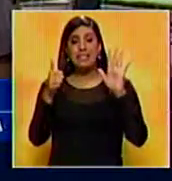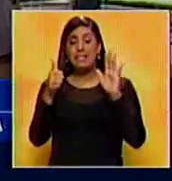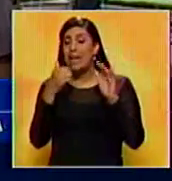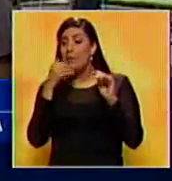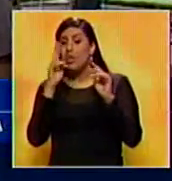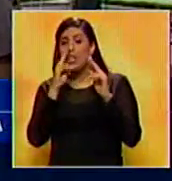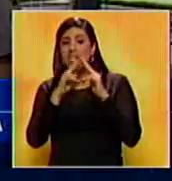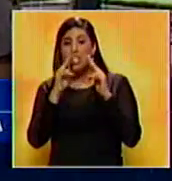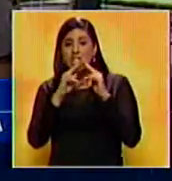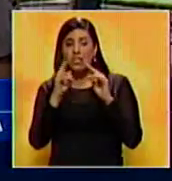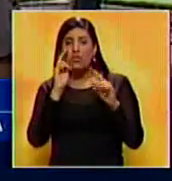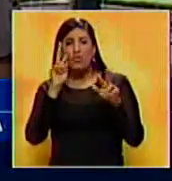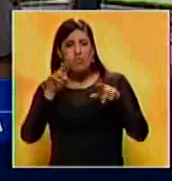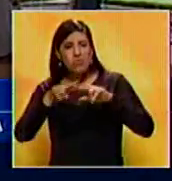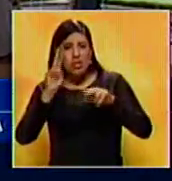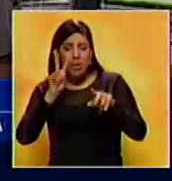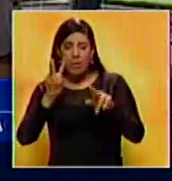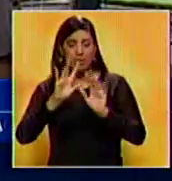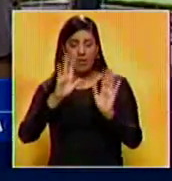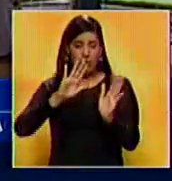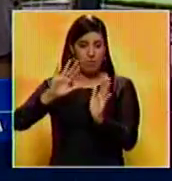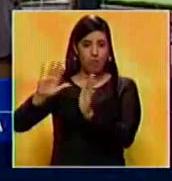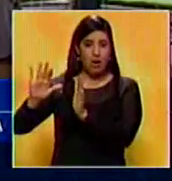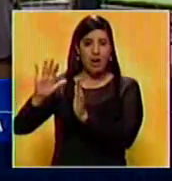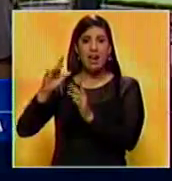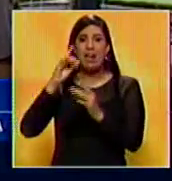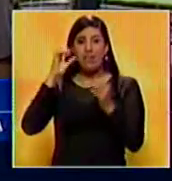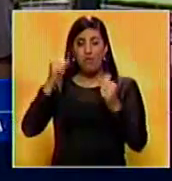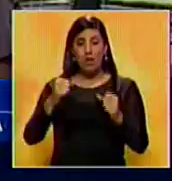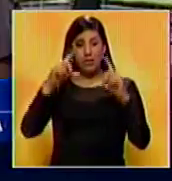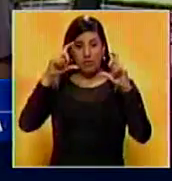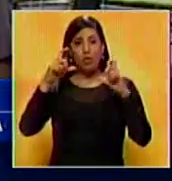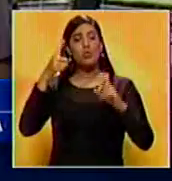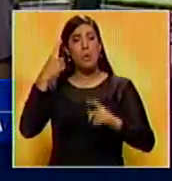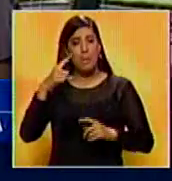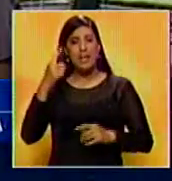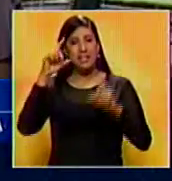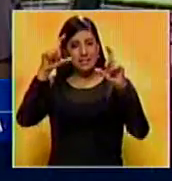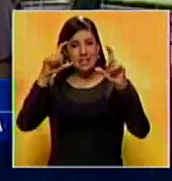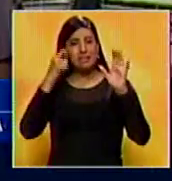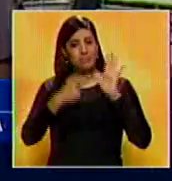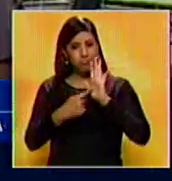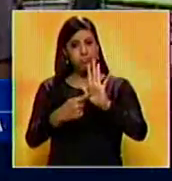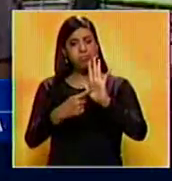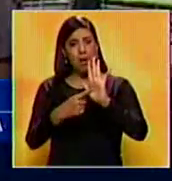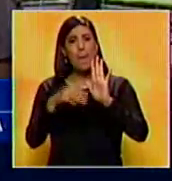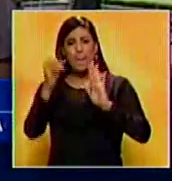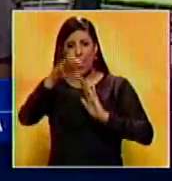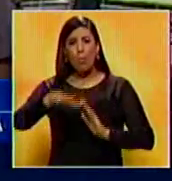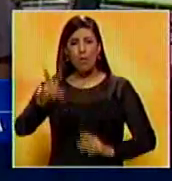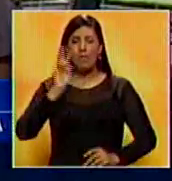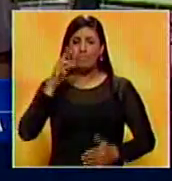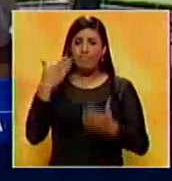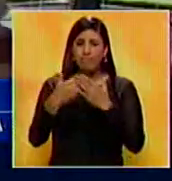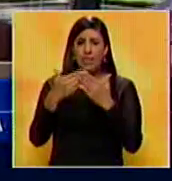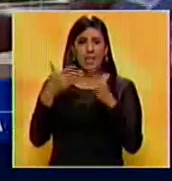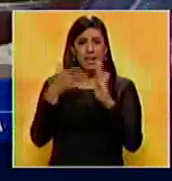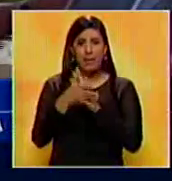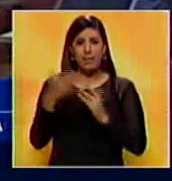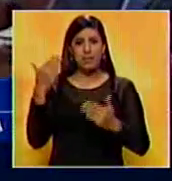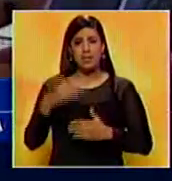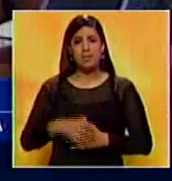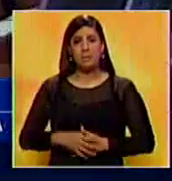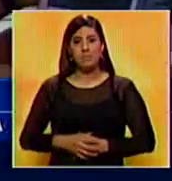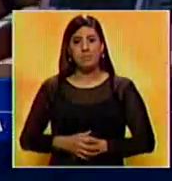cerca de la pantalla, por favor los retiren, porque son imágenes perturbadoras y fuertes, pero siempre hay que enseñarlas para que el pueblo vea lo que realmente está